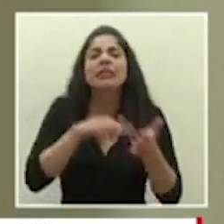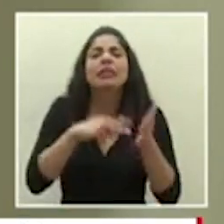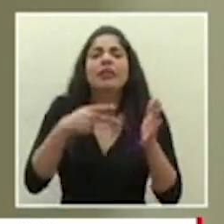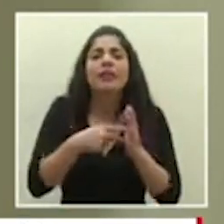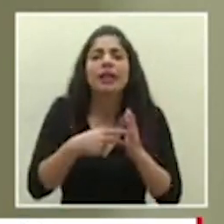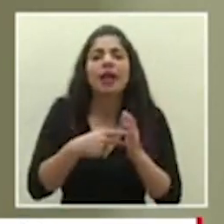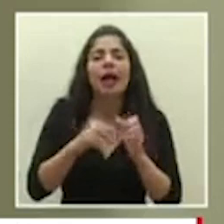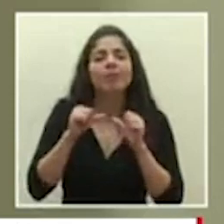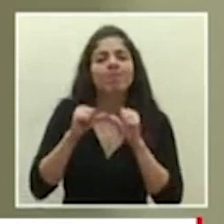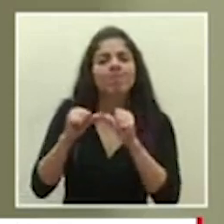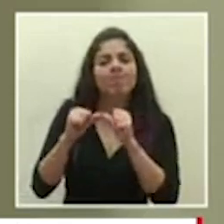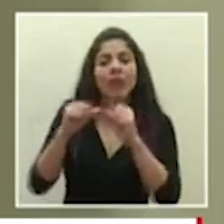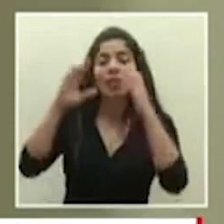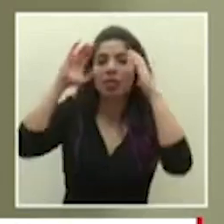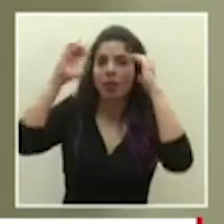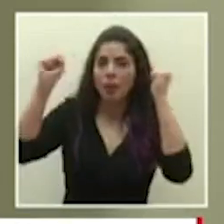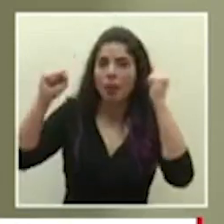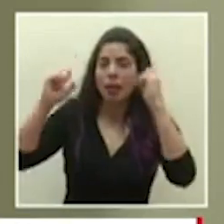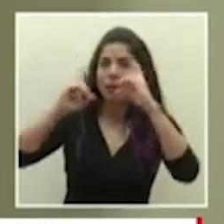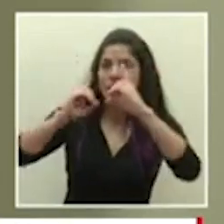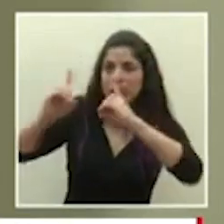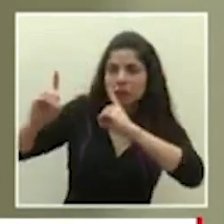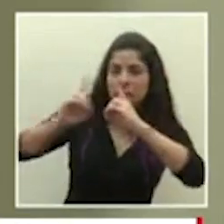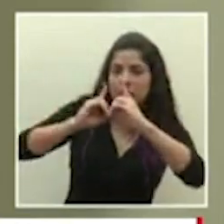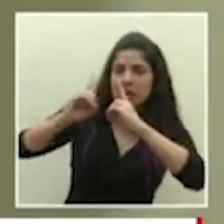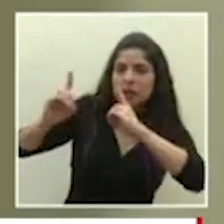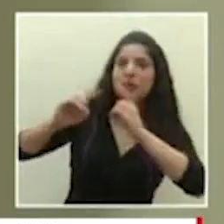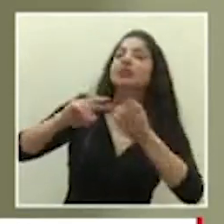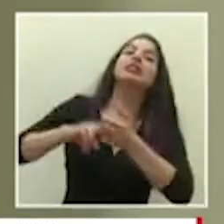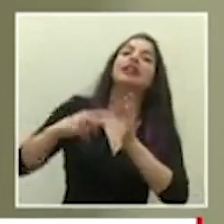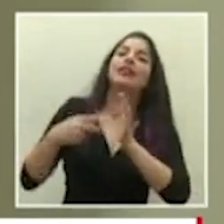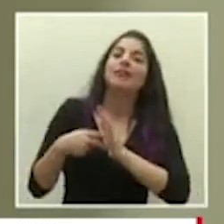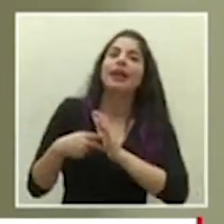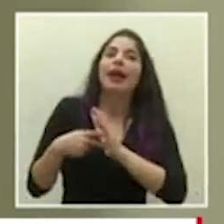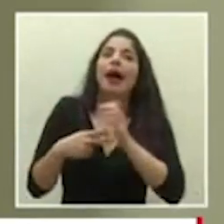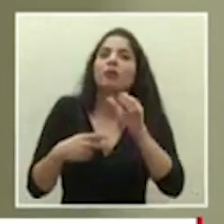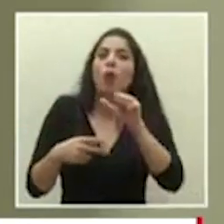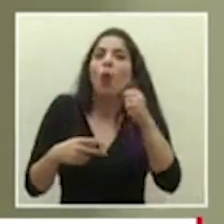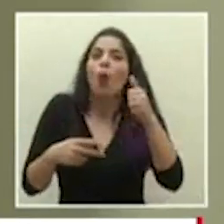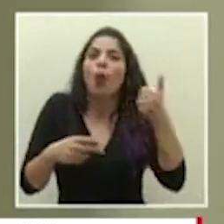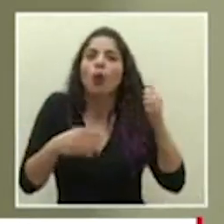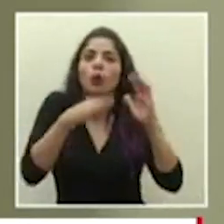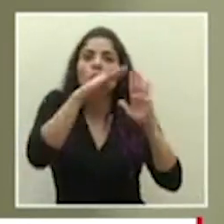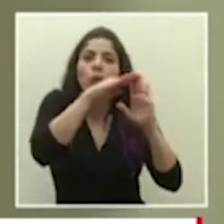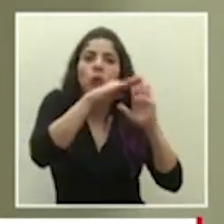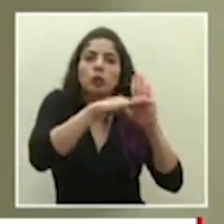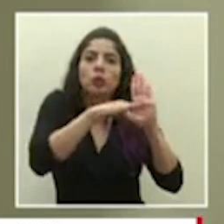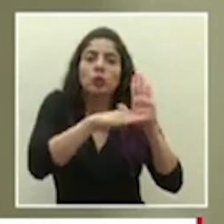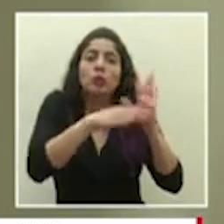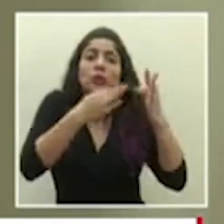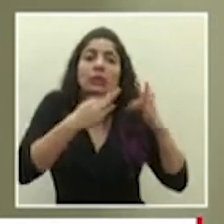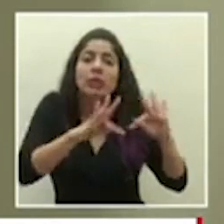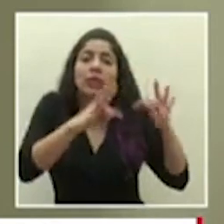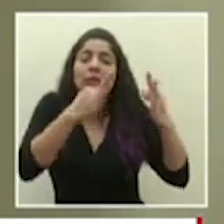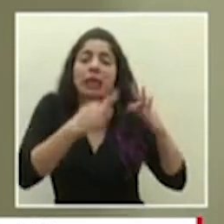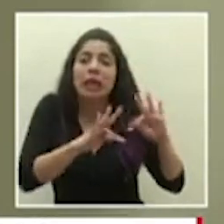diálogo diplomático eso implica toda clase de otras medidas más allá de tratar de